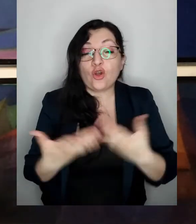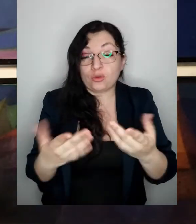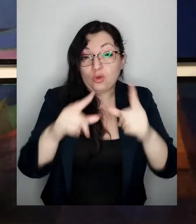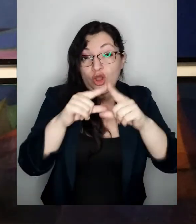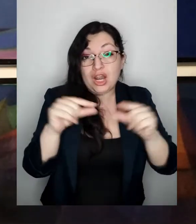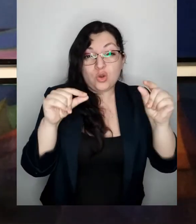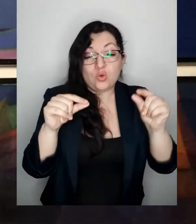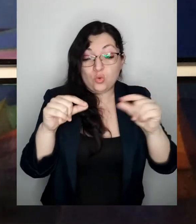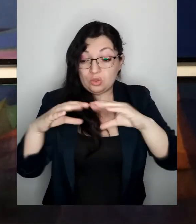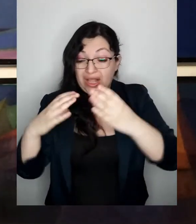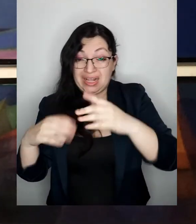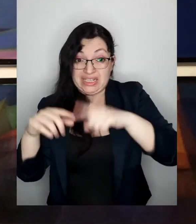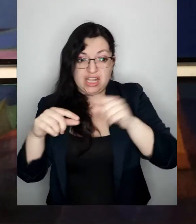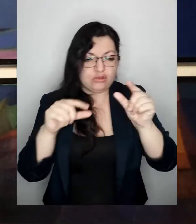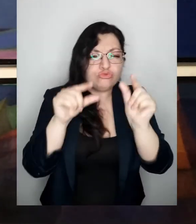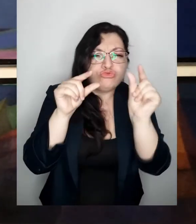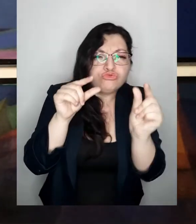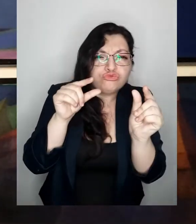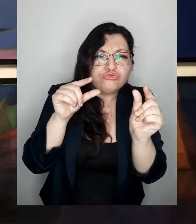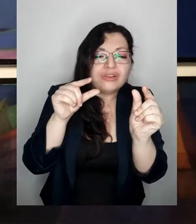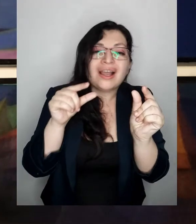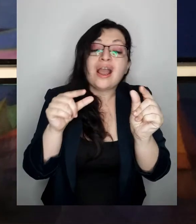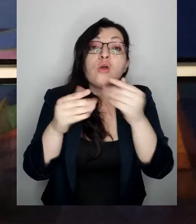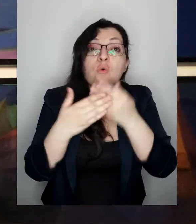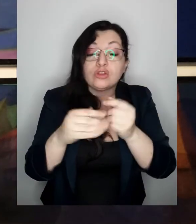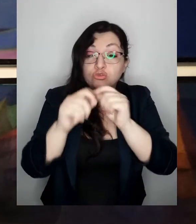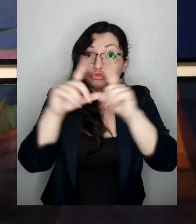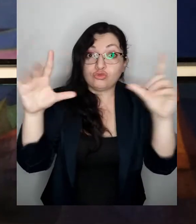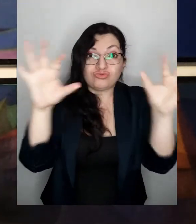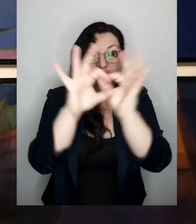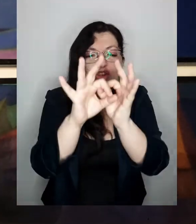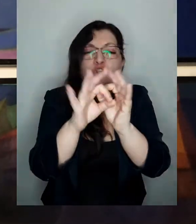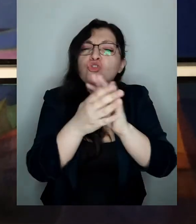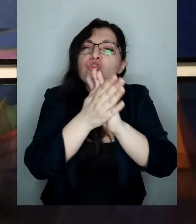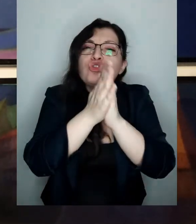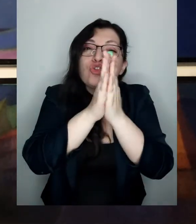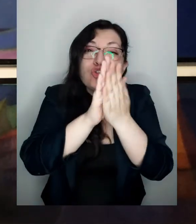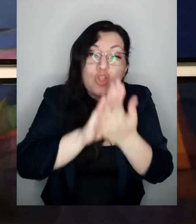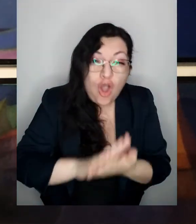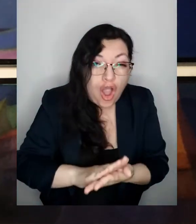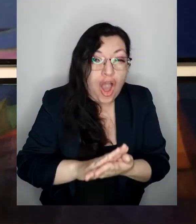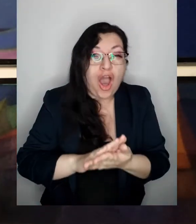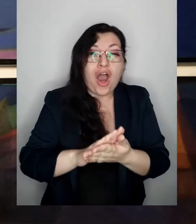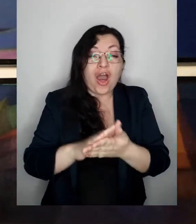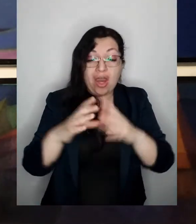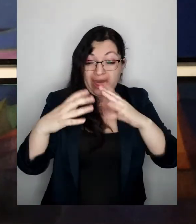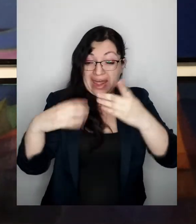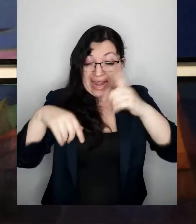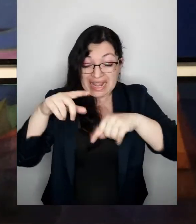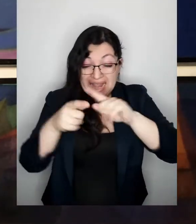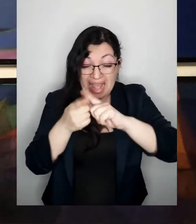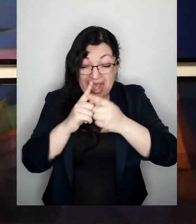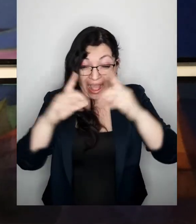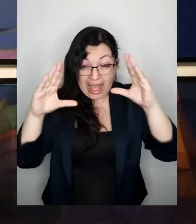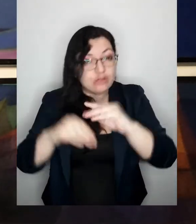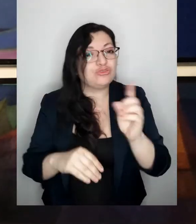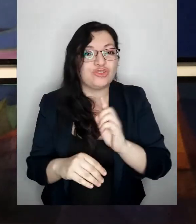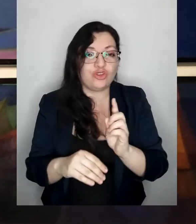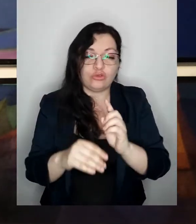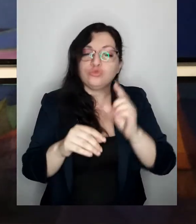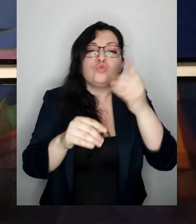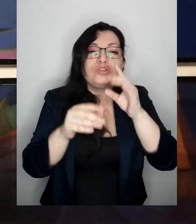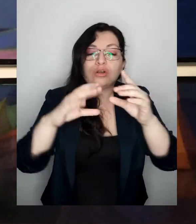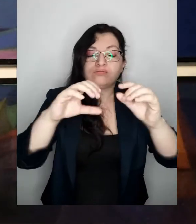pequeña que la tierra durante un eclipse solar no le tapa toda la luz del sol a toda la tierra solamente lo hace en una